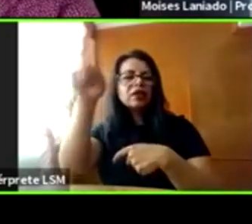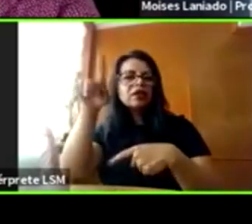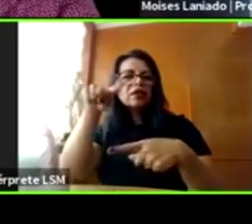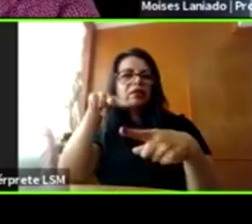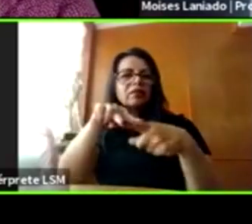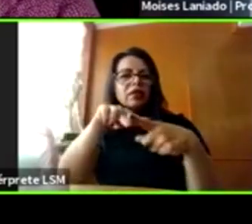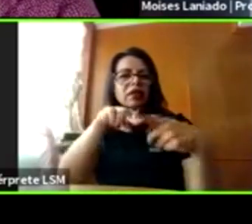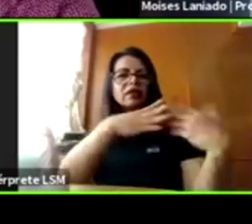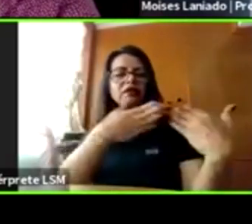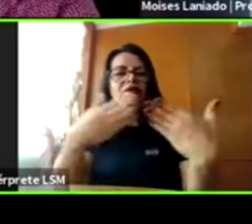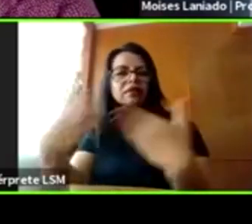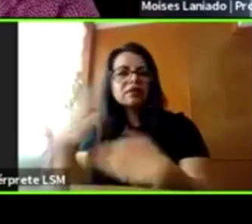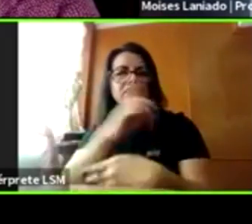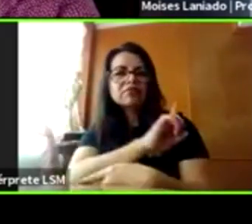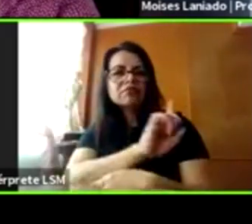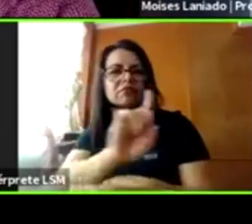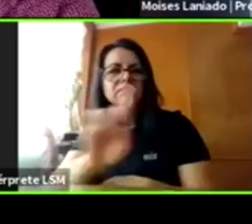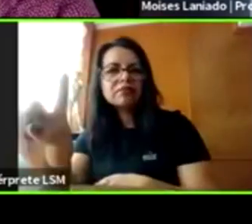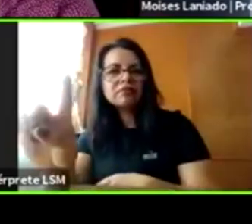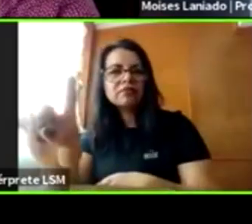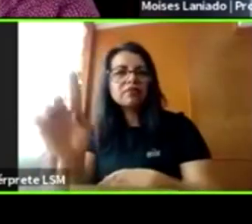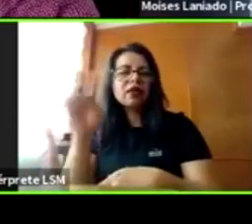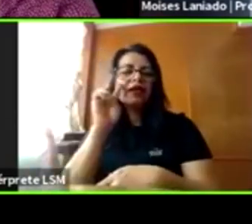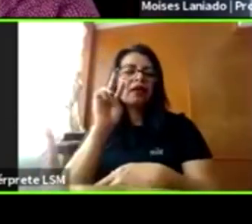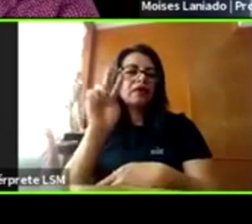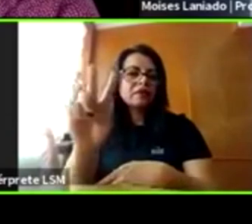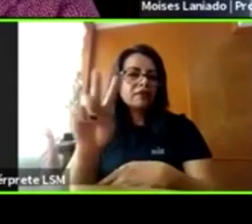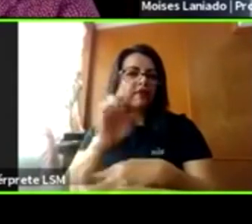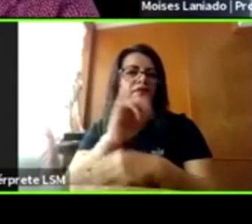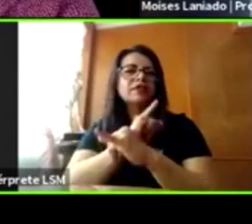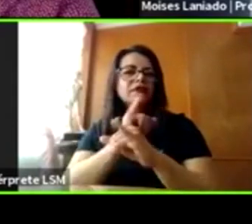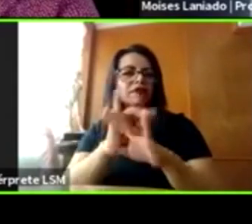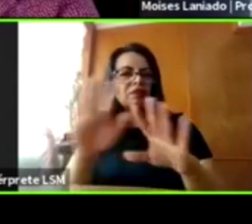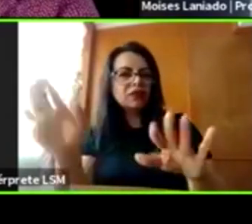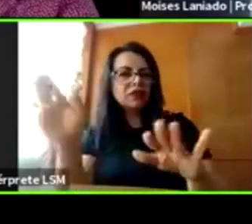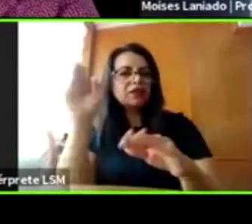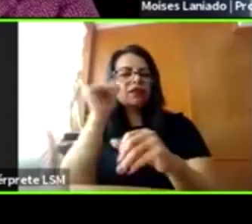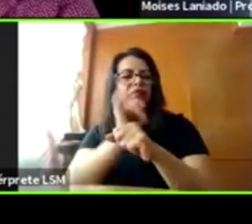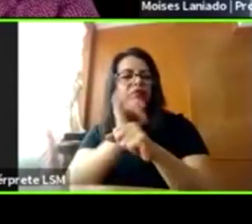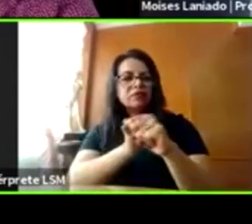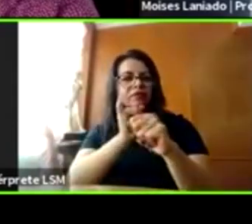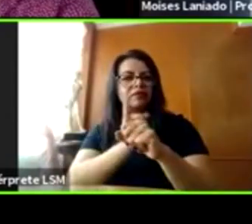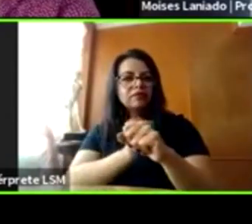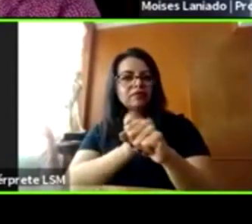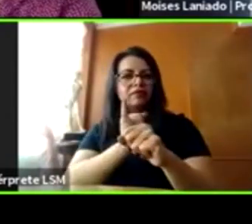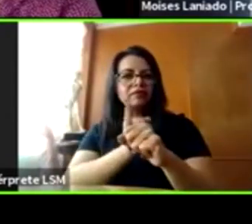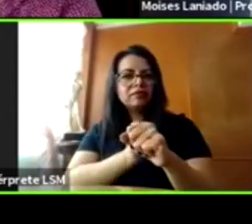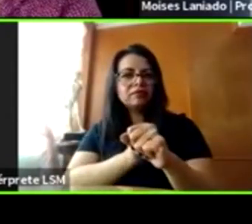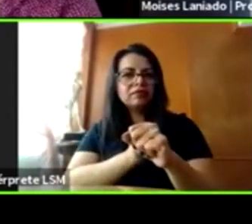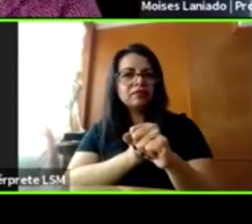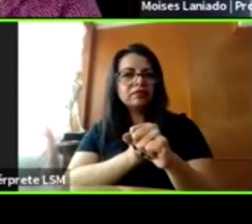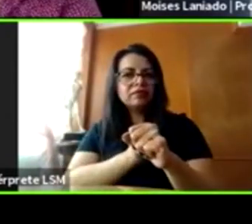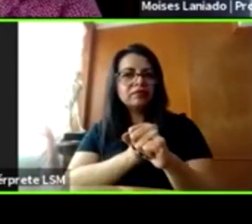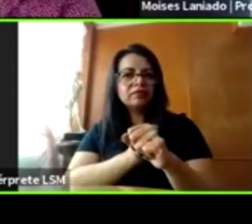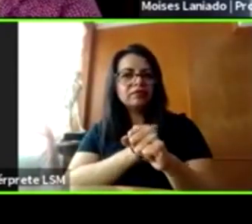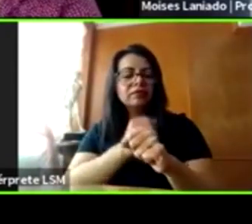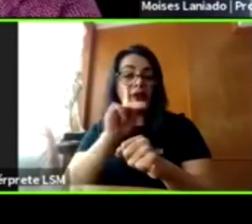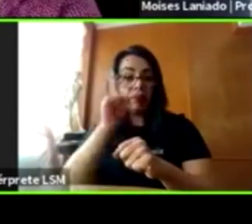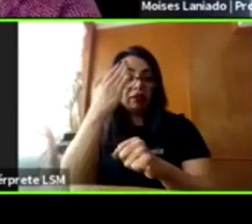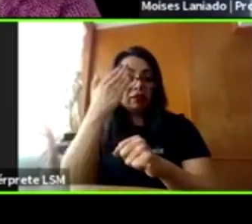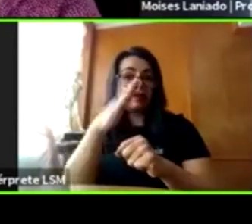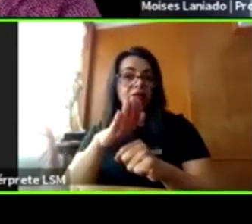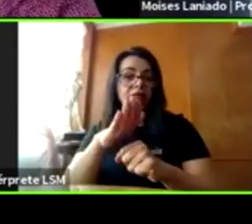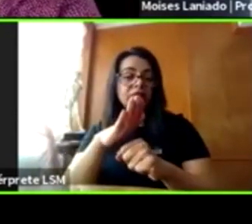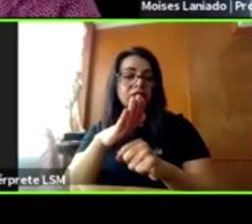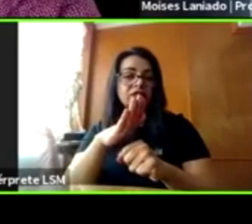sabemos de los datos, de la ciencia, de la información y los estudios, es que la mayor parte de los casos no son así. Son